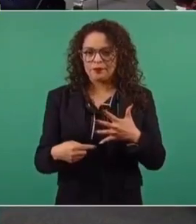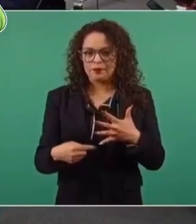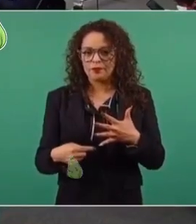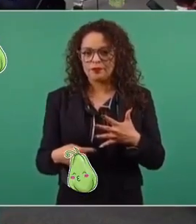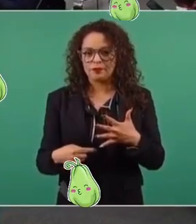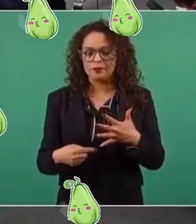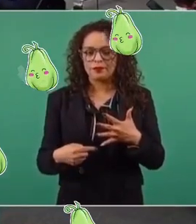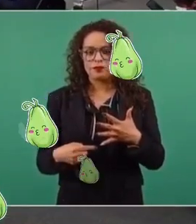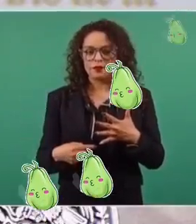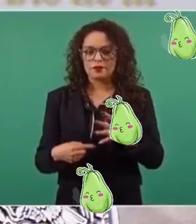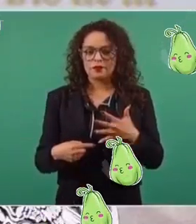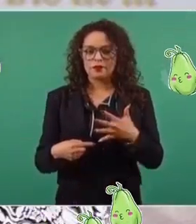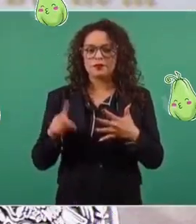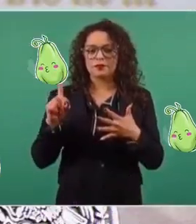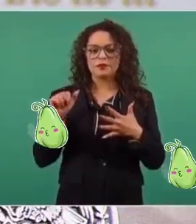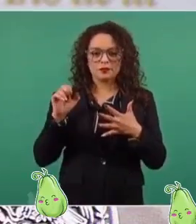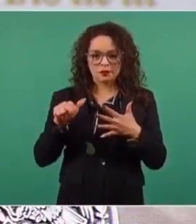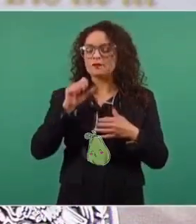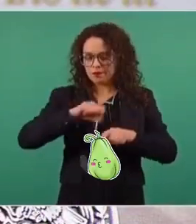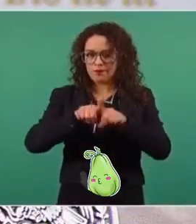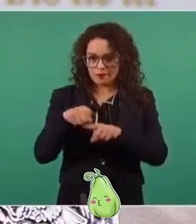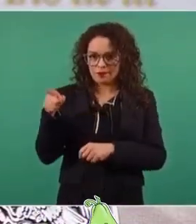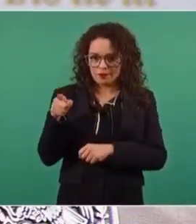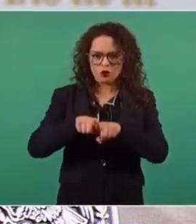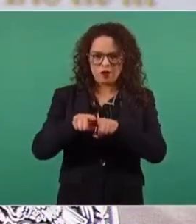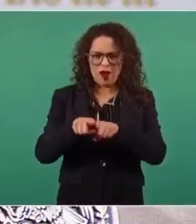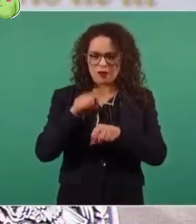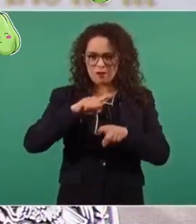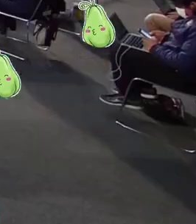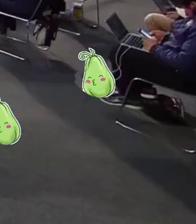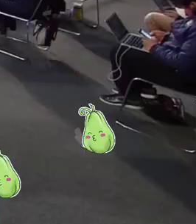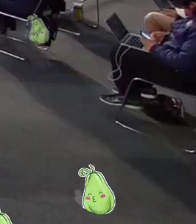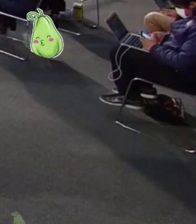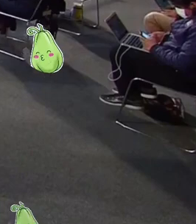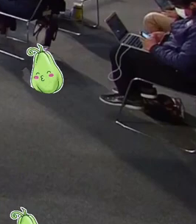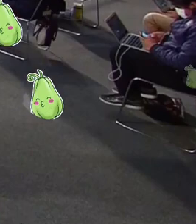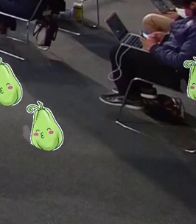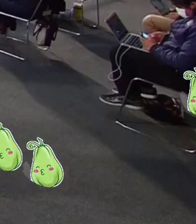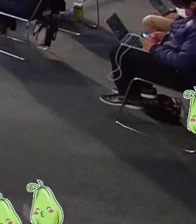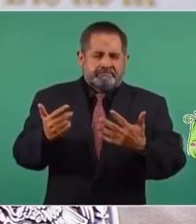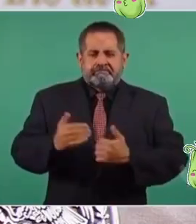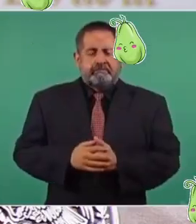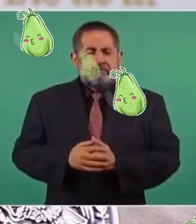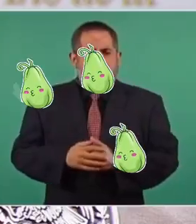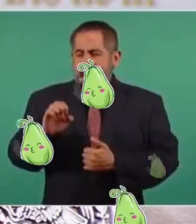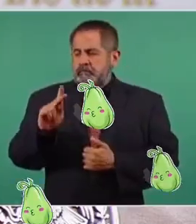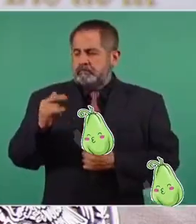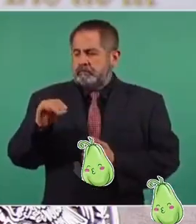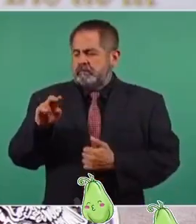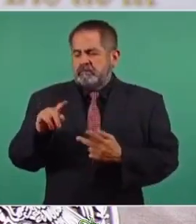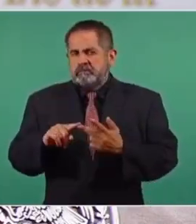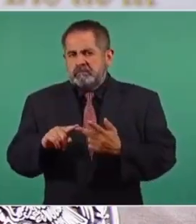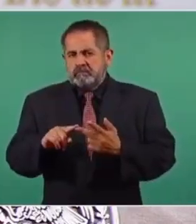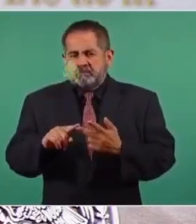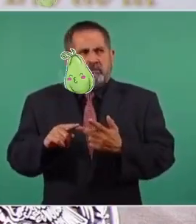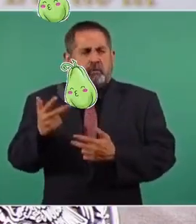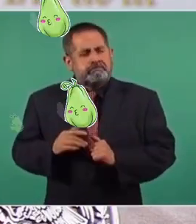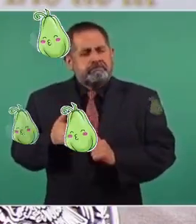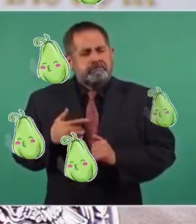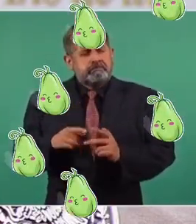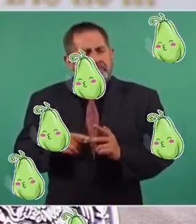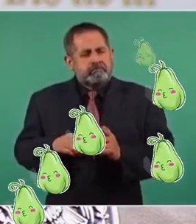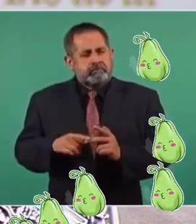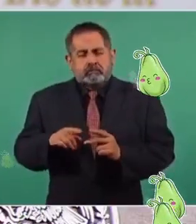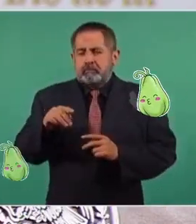Luego también Damián, su hermano. ¿Cuántos llevamos? Seis. Luego, Elenita, Epimenio, Olvar, ocho.